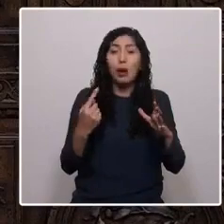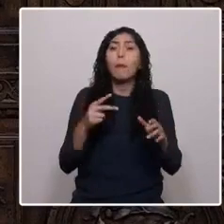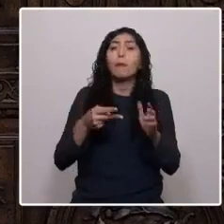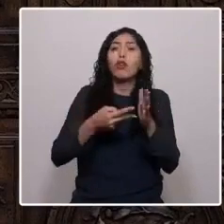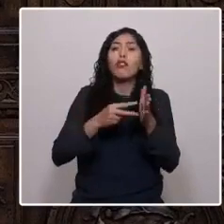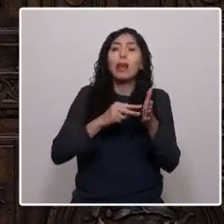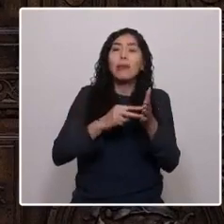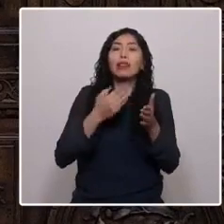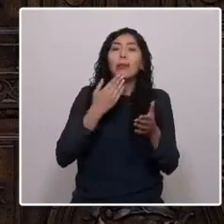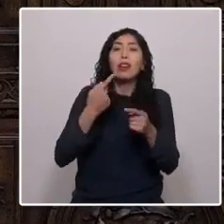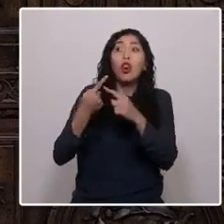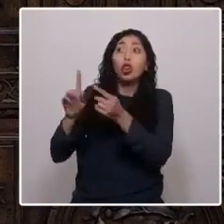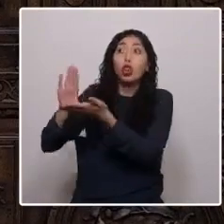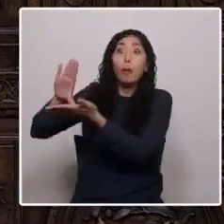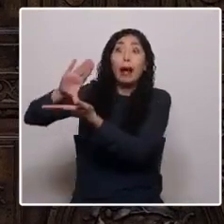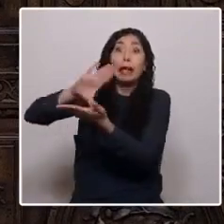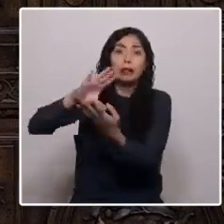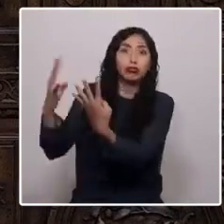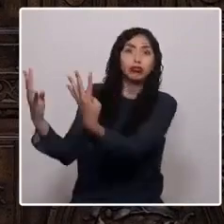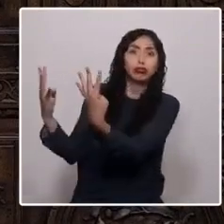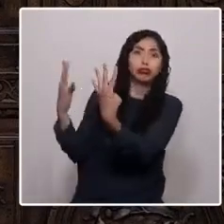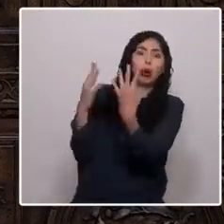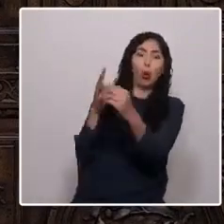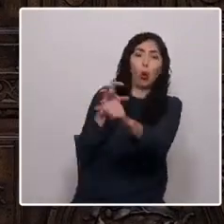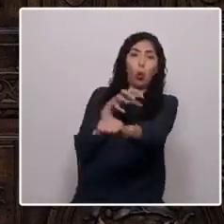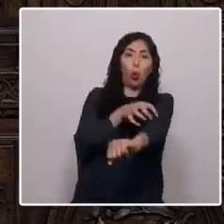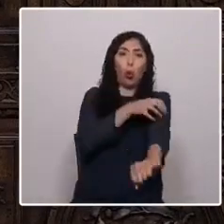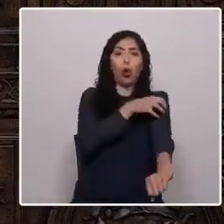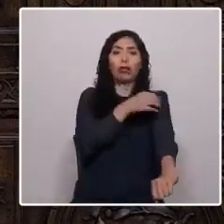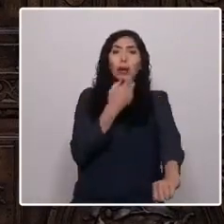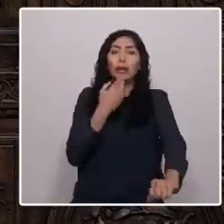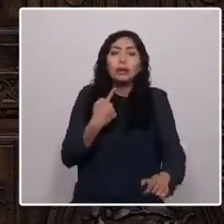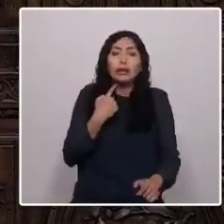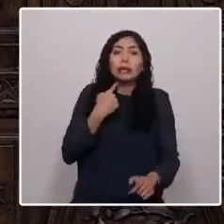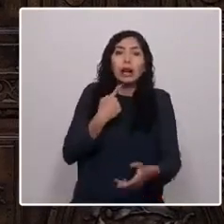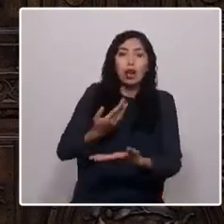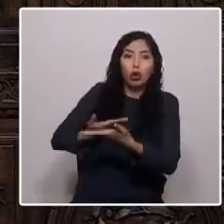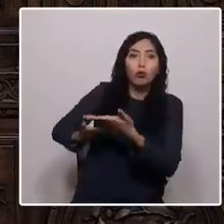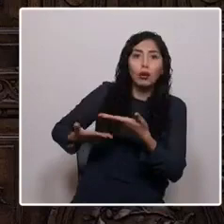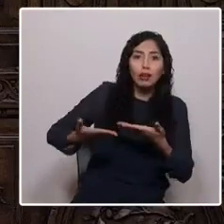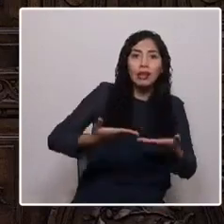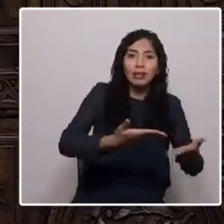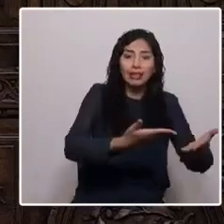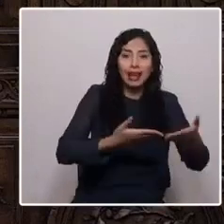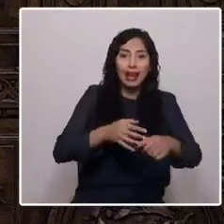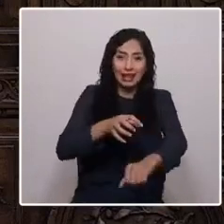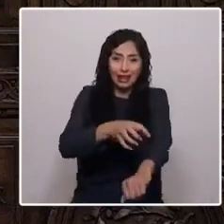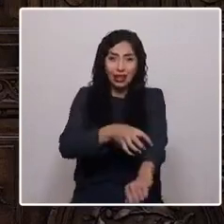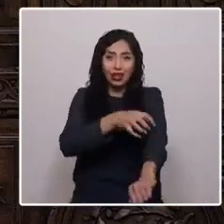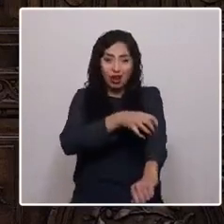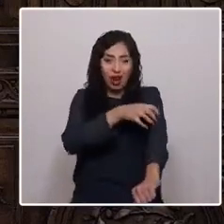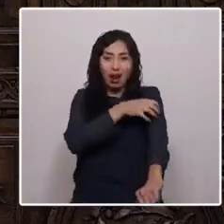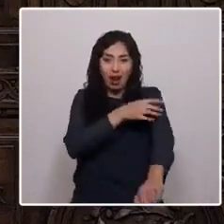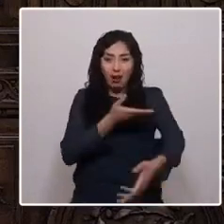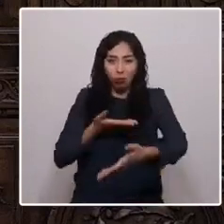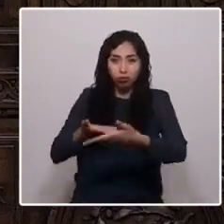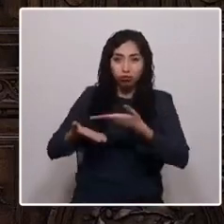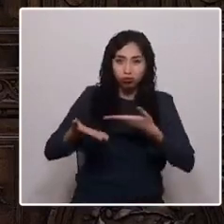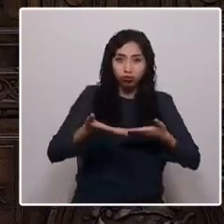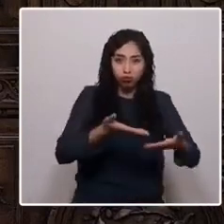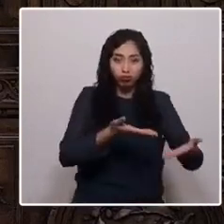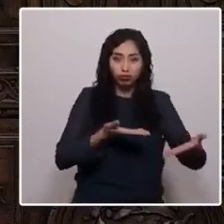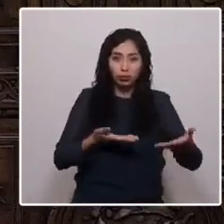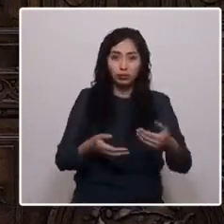que pone en jaque la convivencia regional, que pone en jaque la convivencia regional.